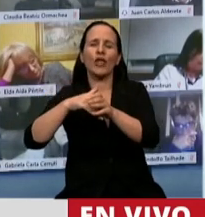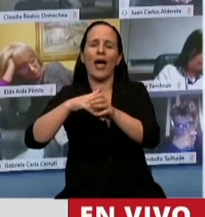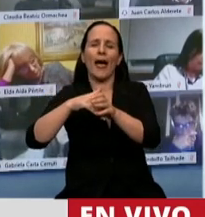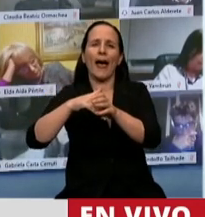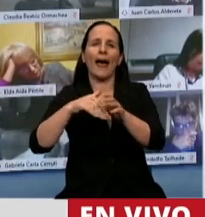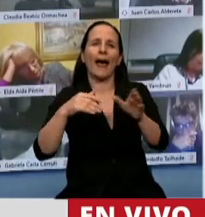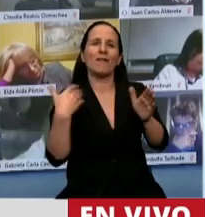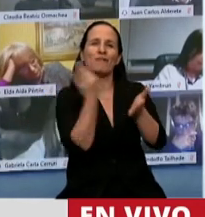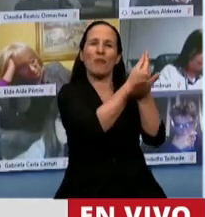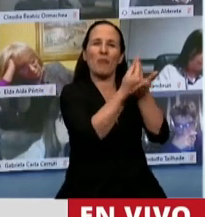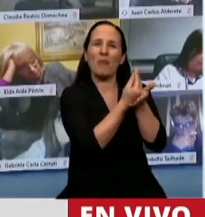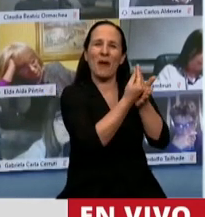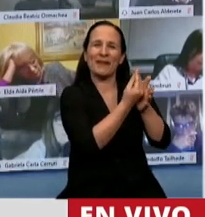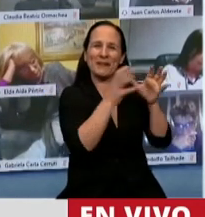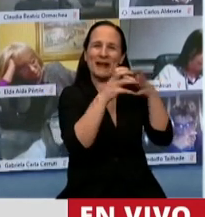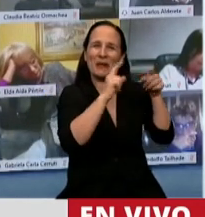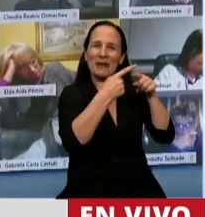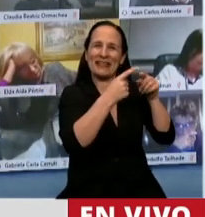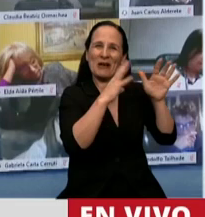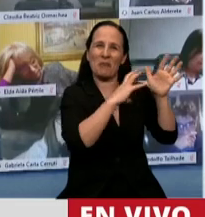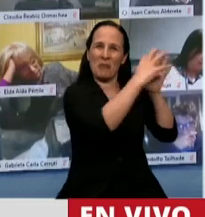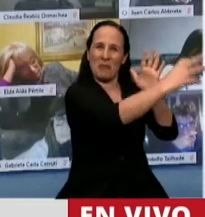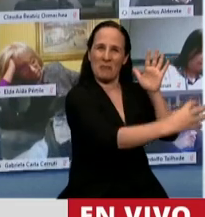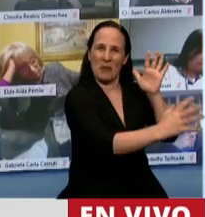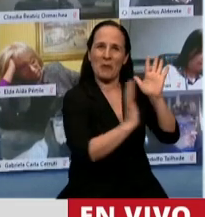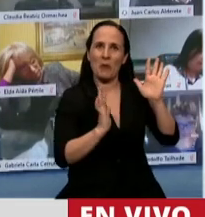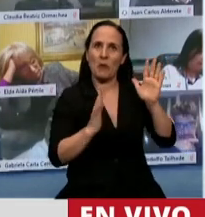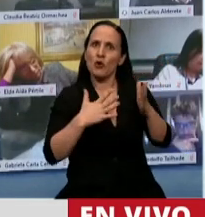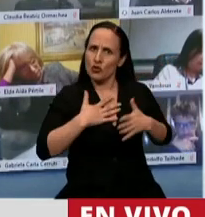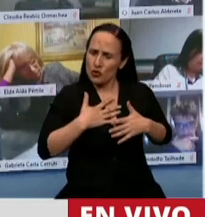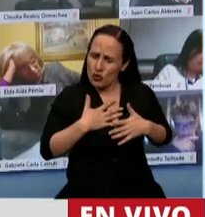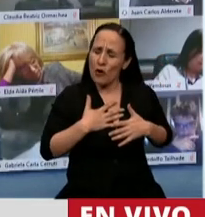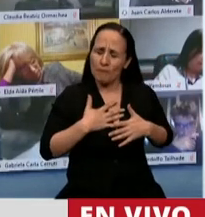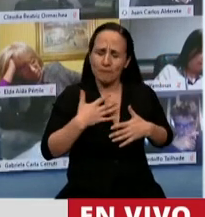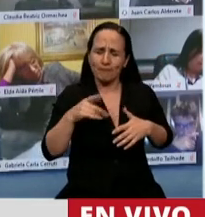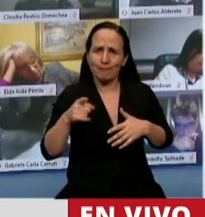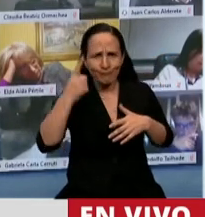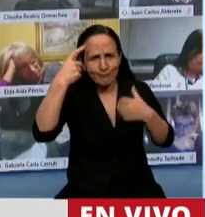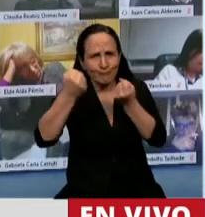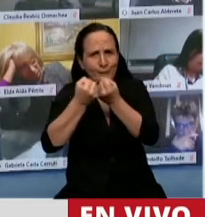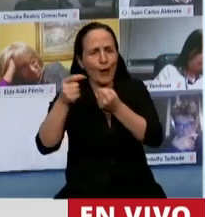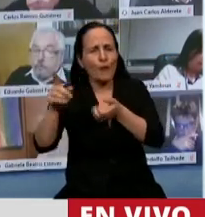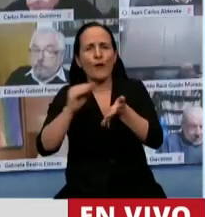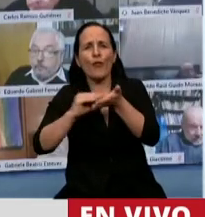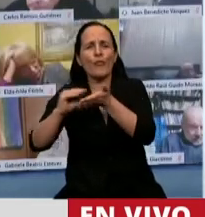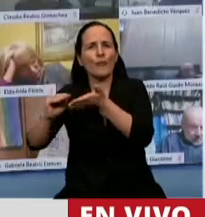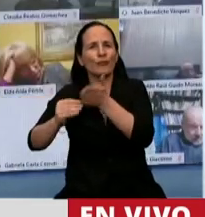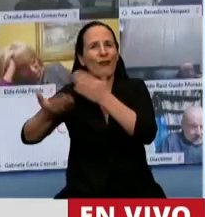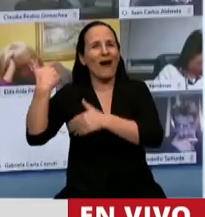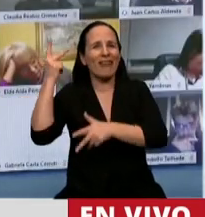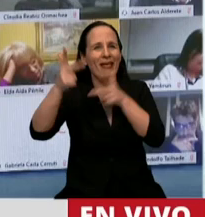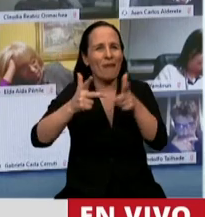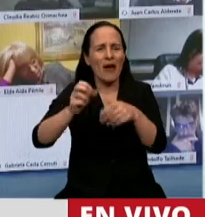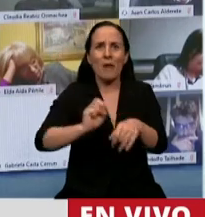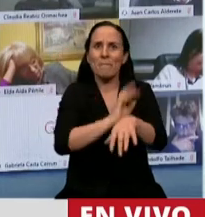comparto con muchos de los diputados preopinantes que plantearon que estamos en el peor momento de la